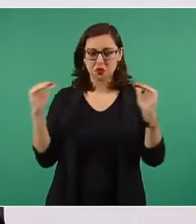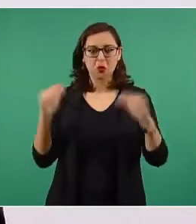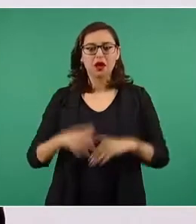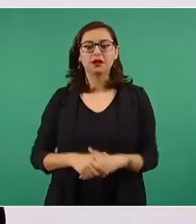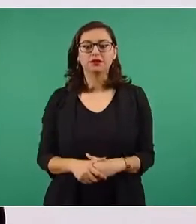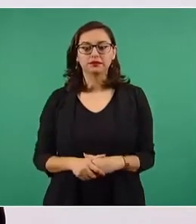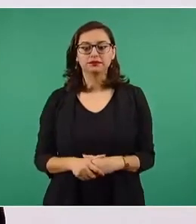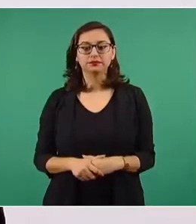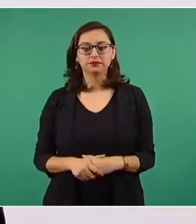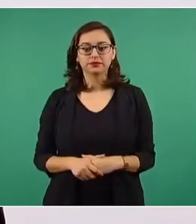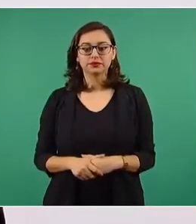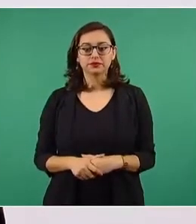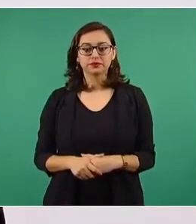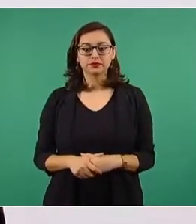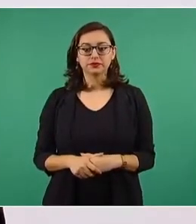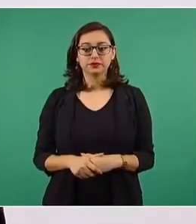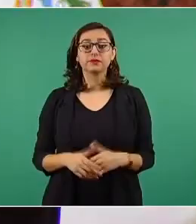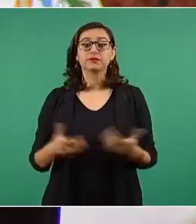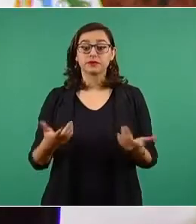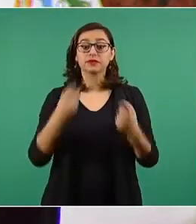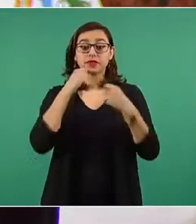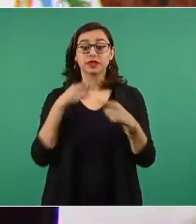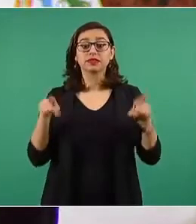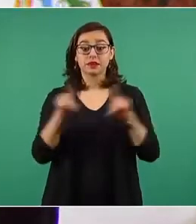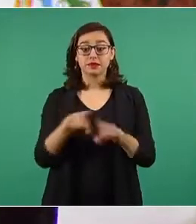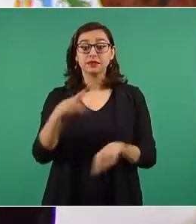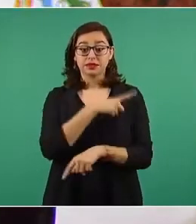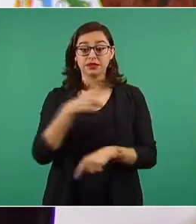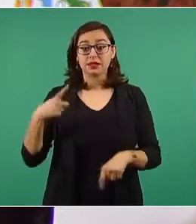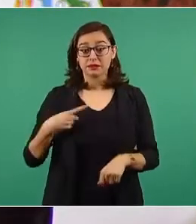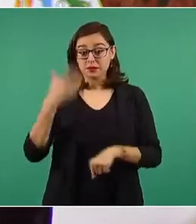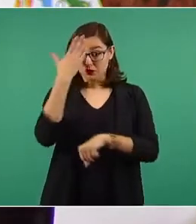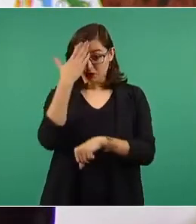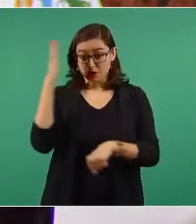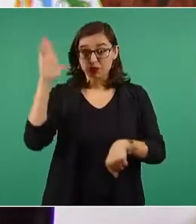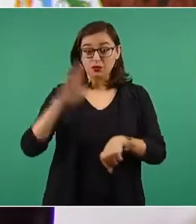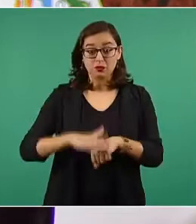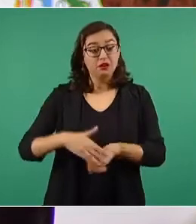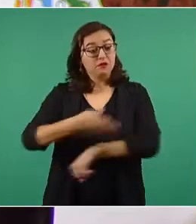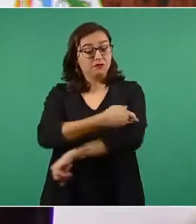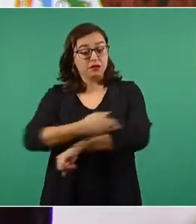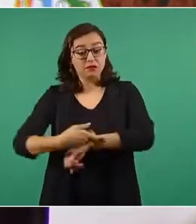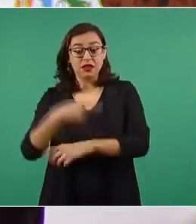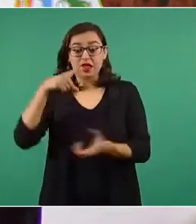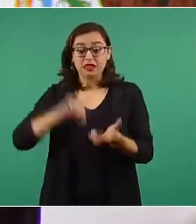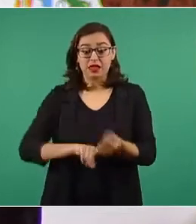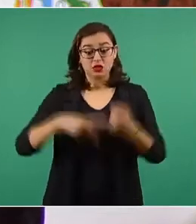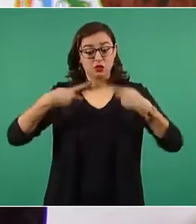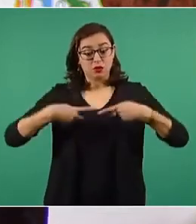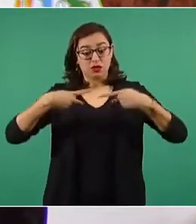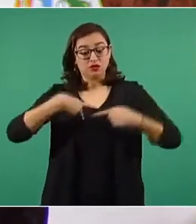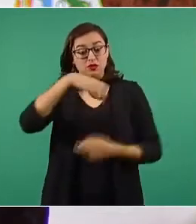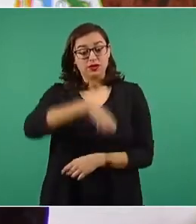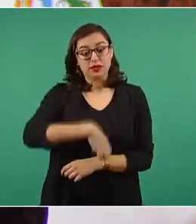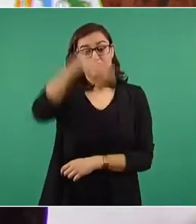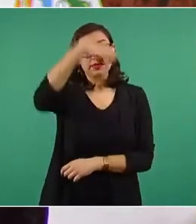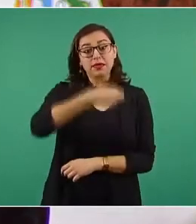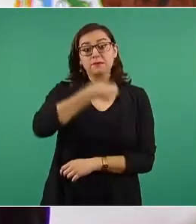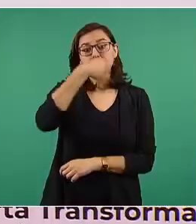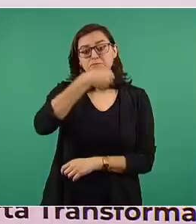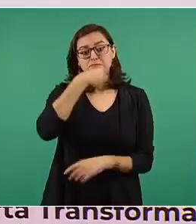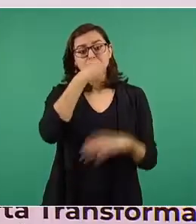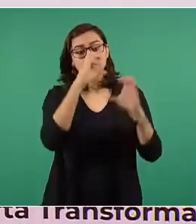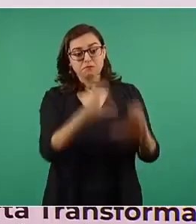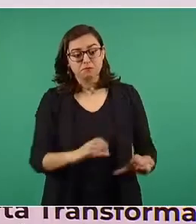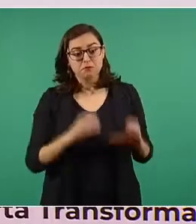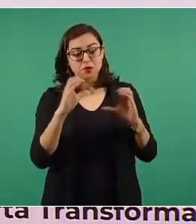se cuidó en la familia a los adultos mayores y a quienes padecen de